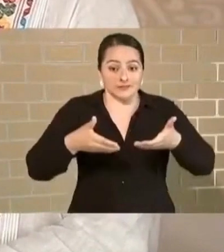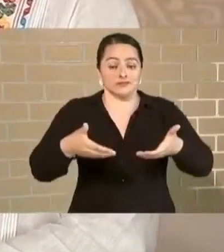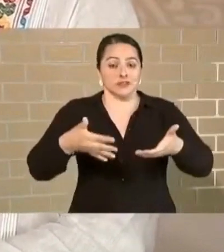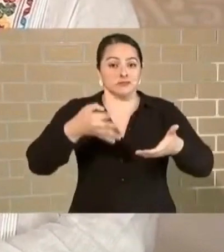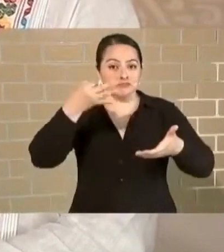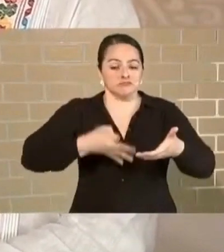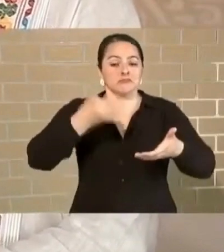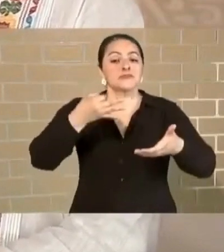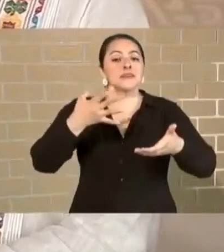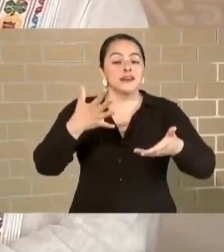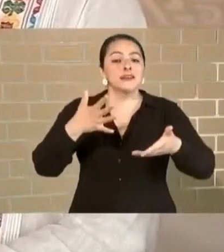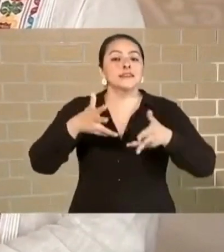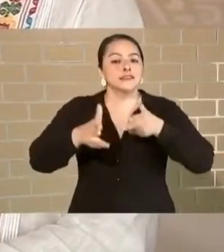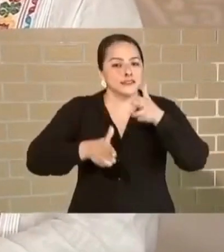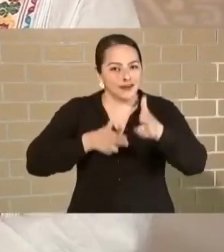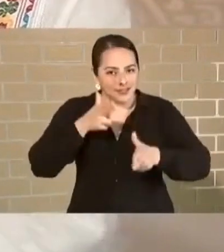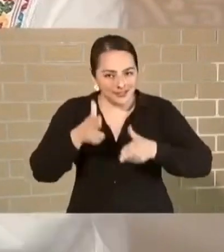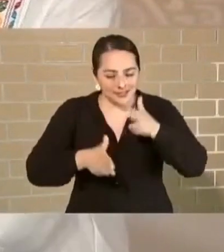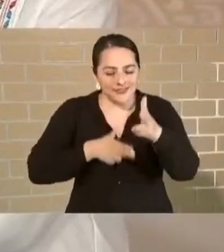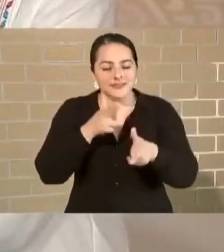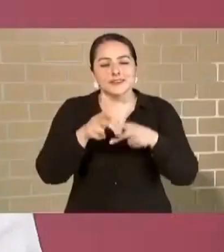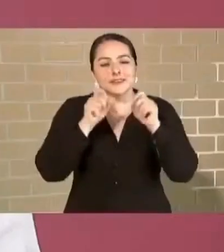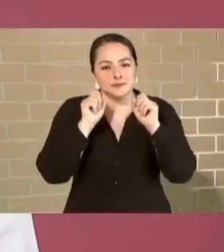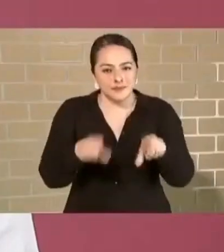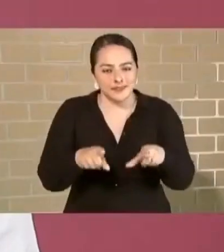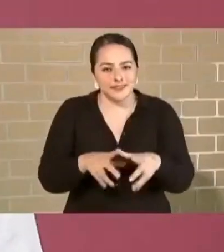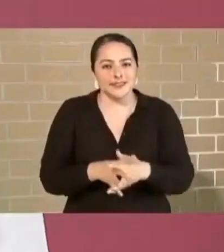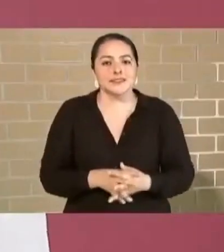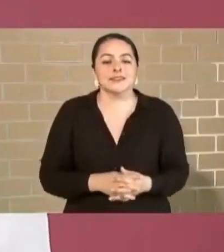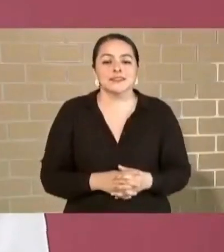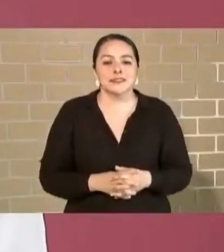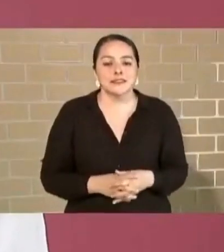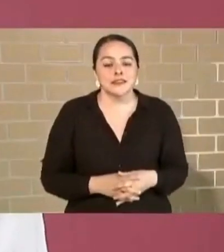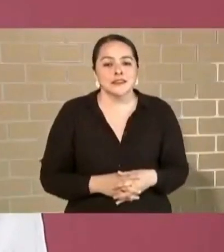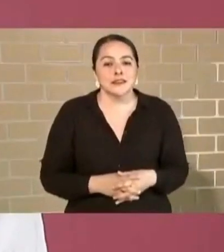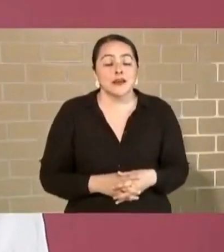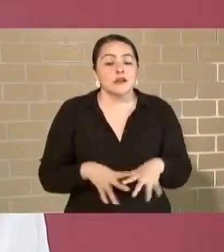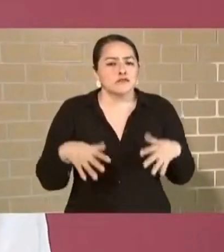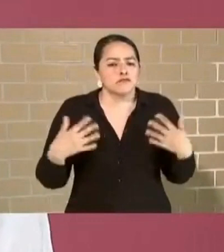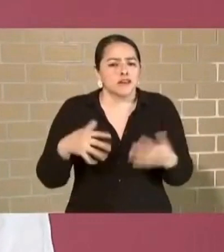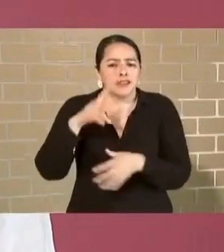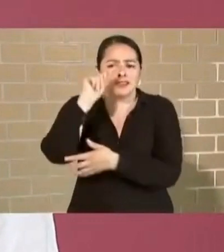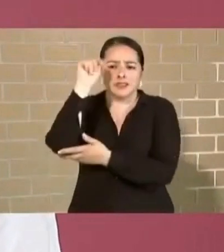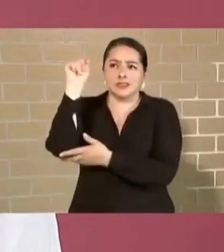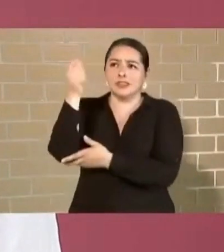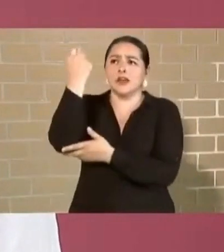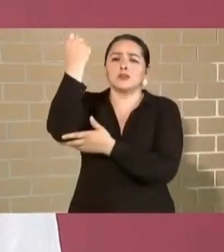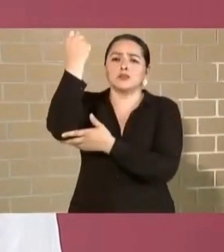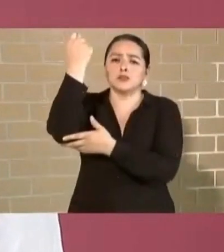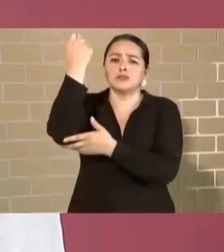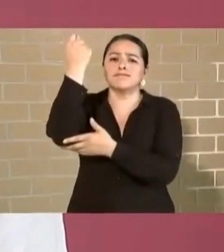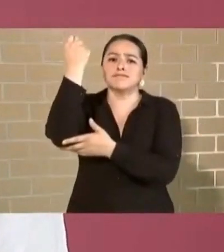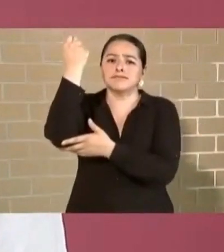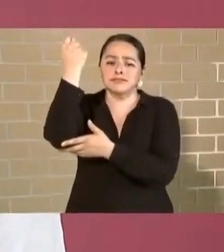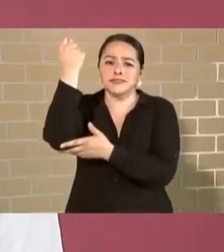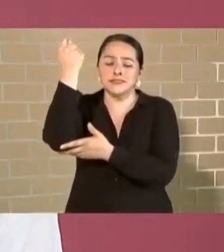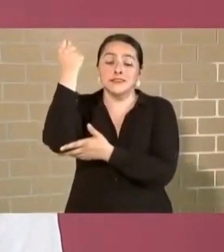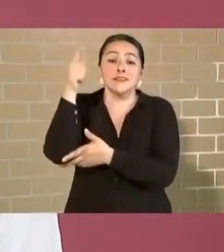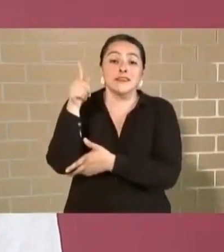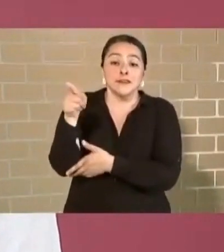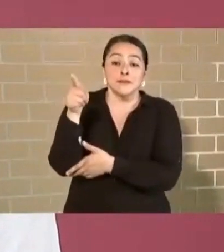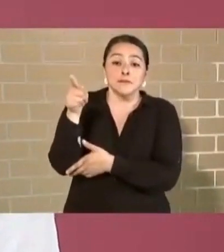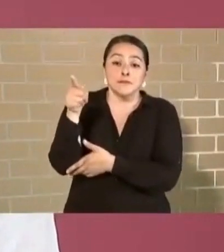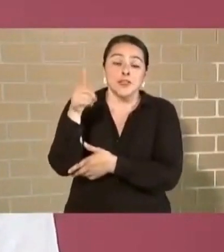de alta tecnología eléctrico